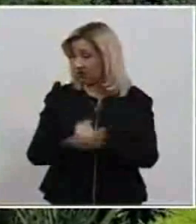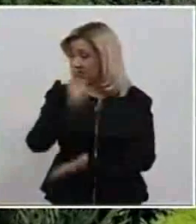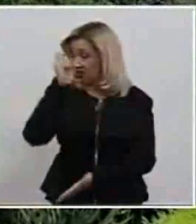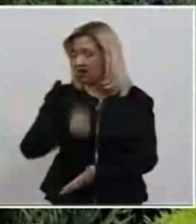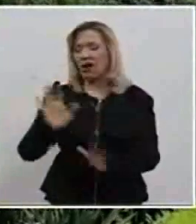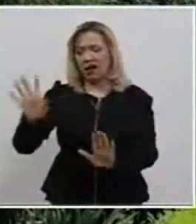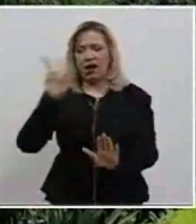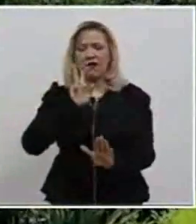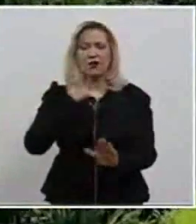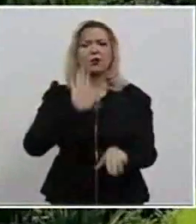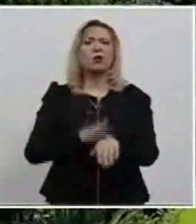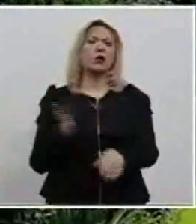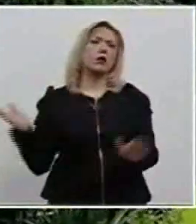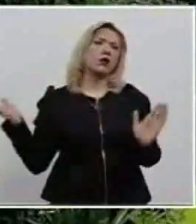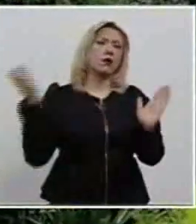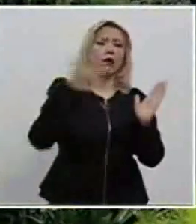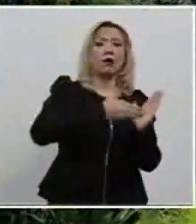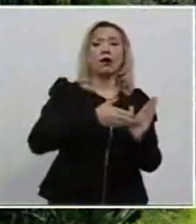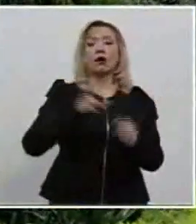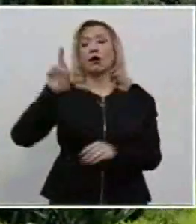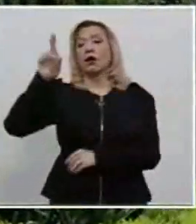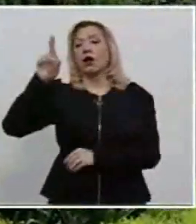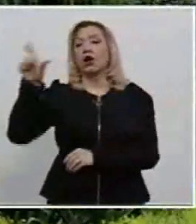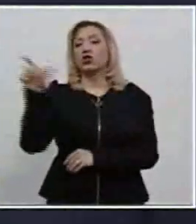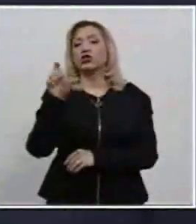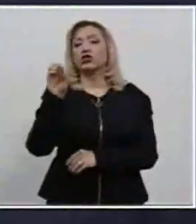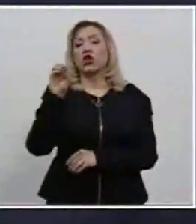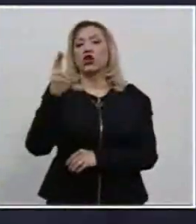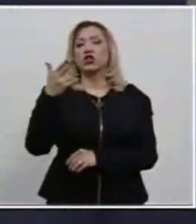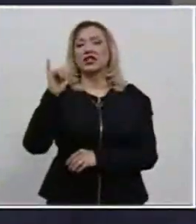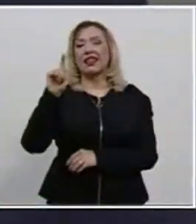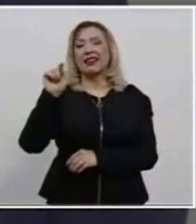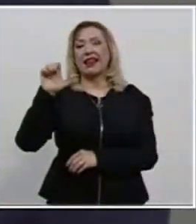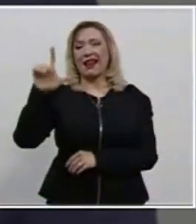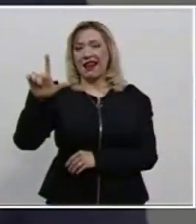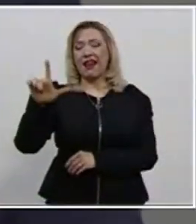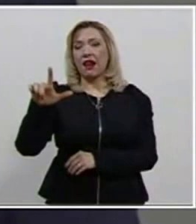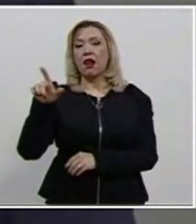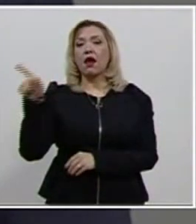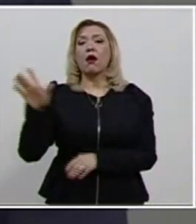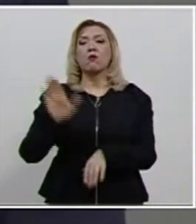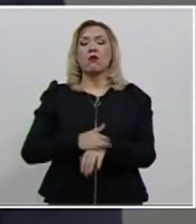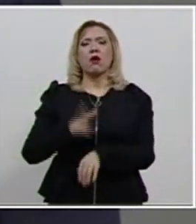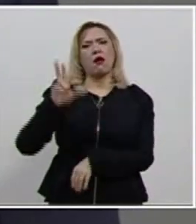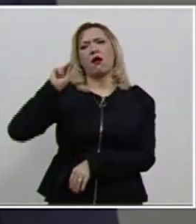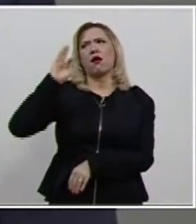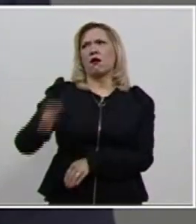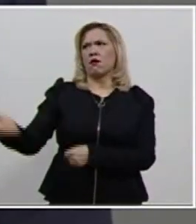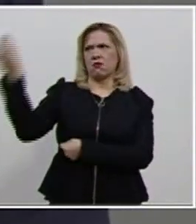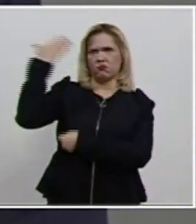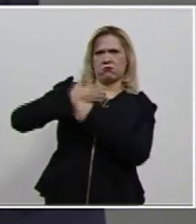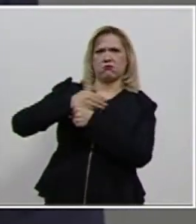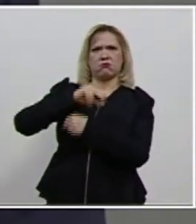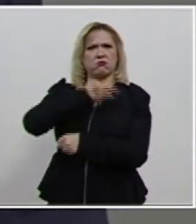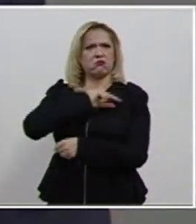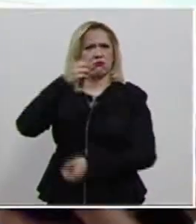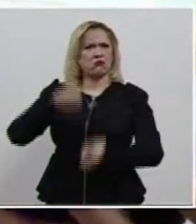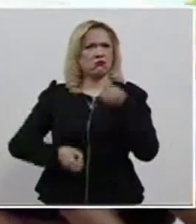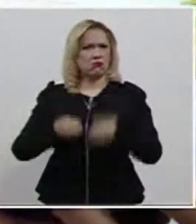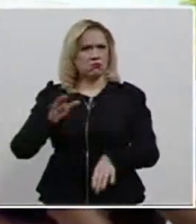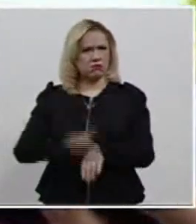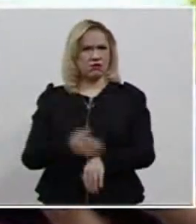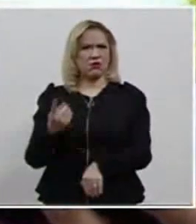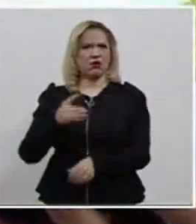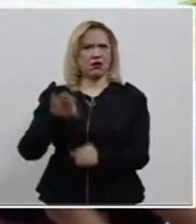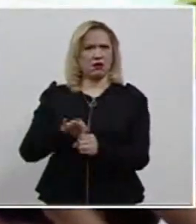que interpuso Xochitl Galvez Ruiz para impugnar la sentencia de la sala regional especializada, la cual estableció que la